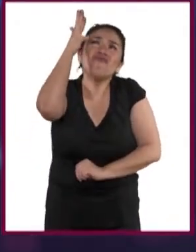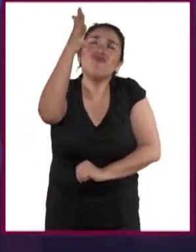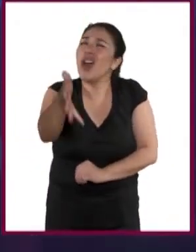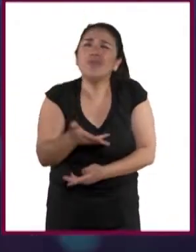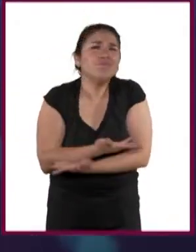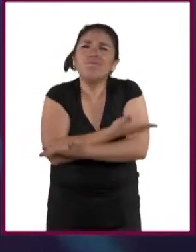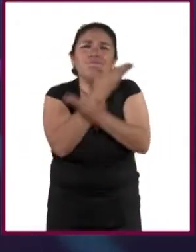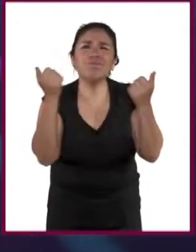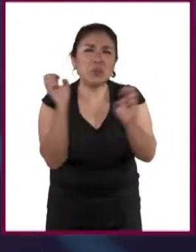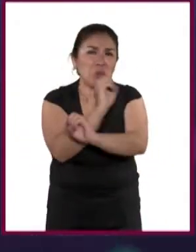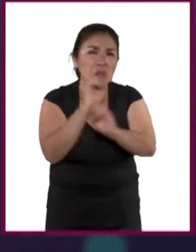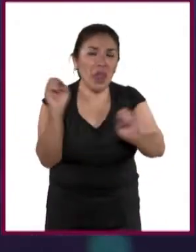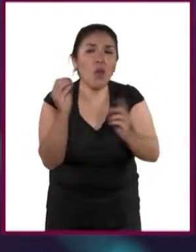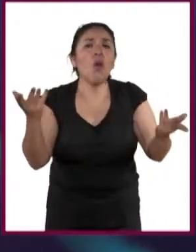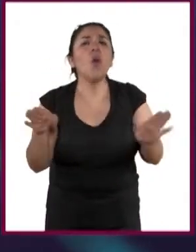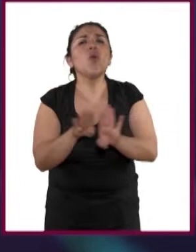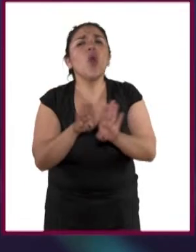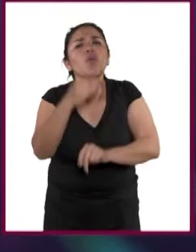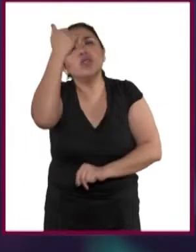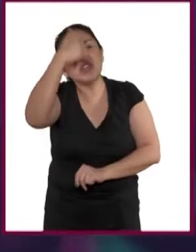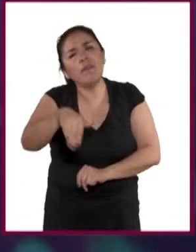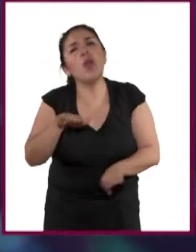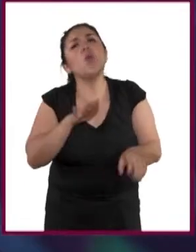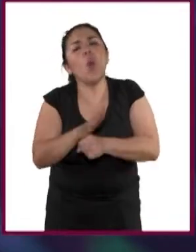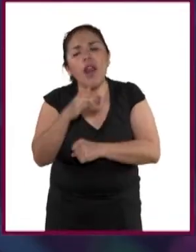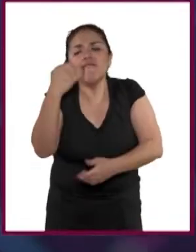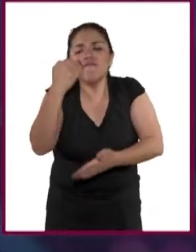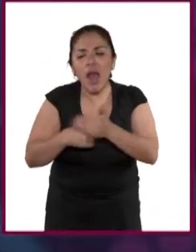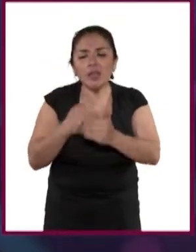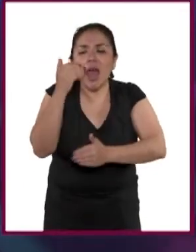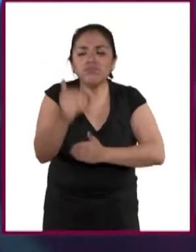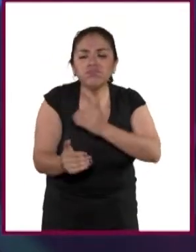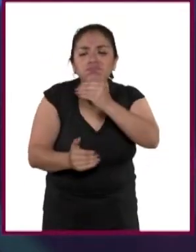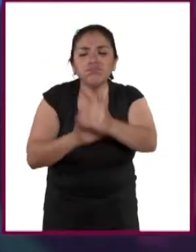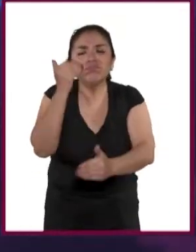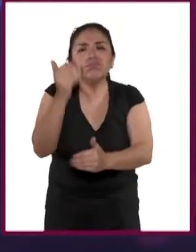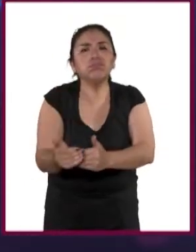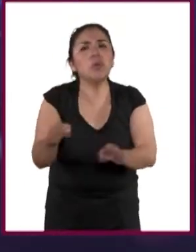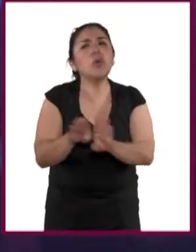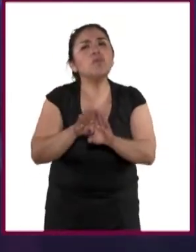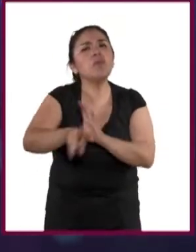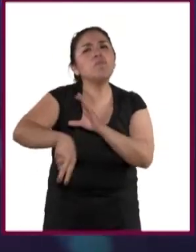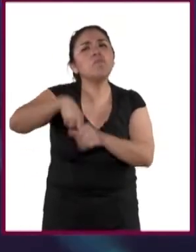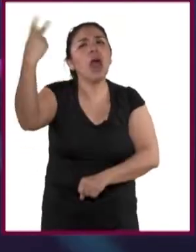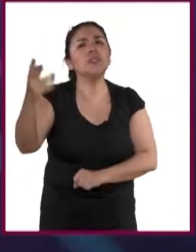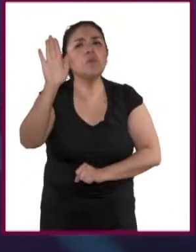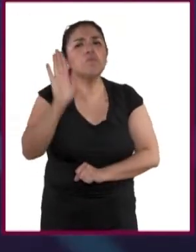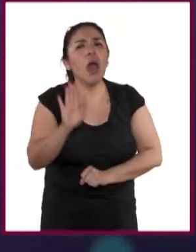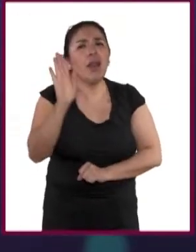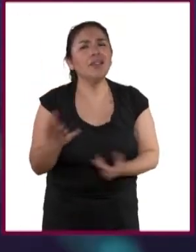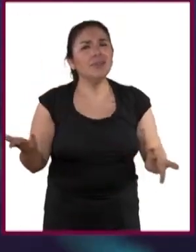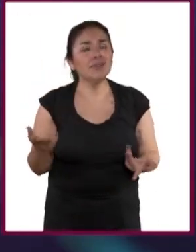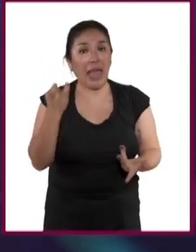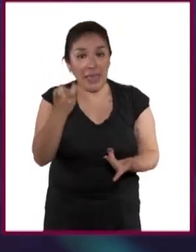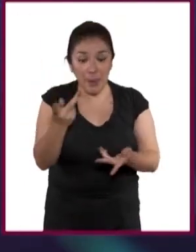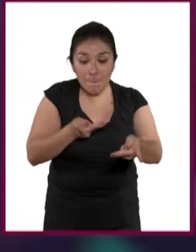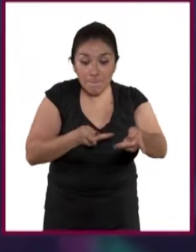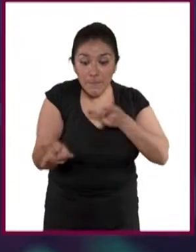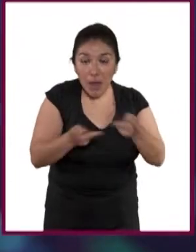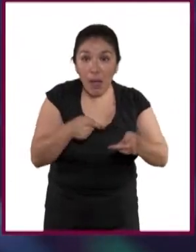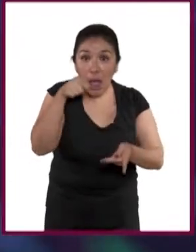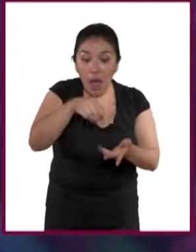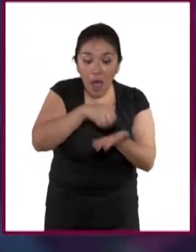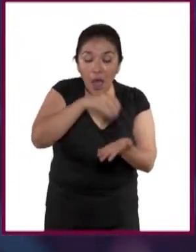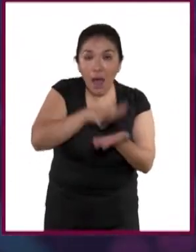final, nunca sabrás cuál es el siguiente paso que necesitas dar. El mejor plan es aquel que